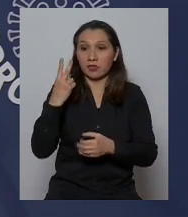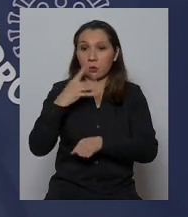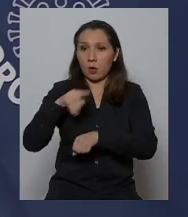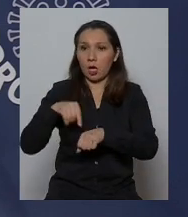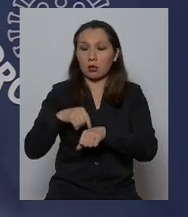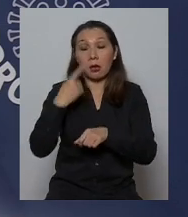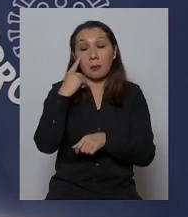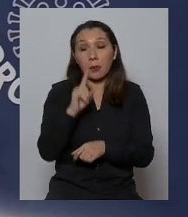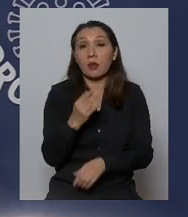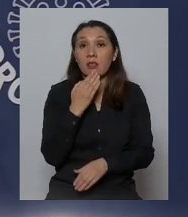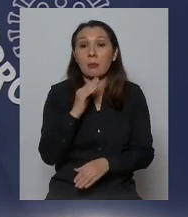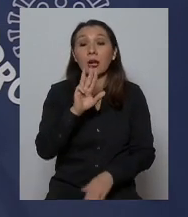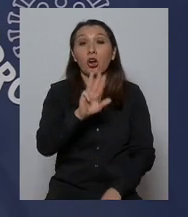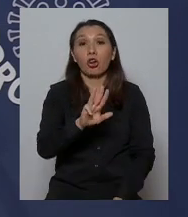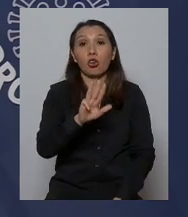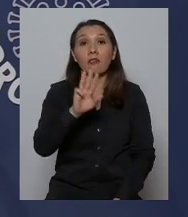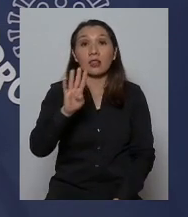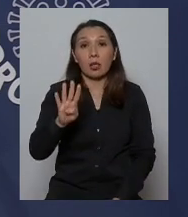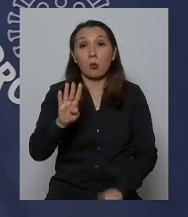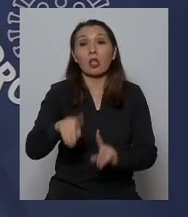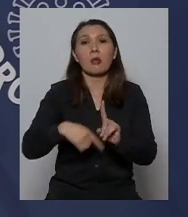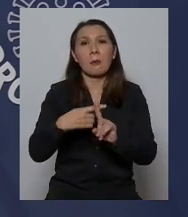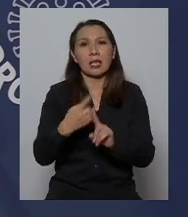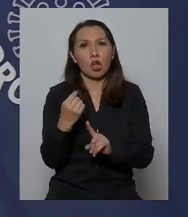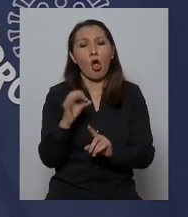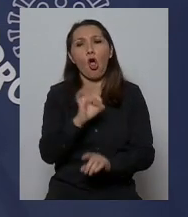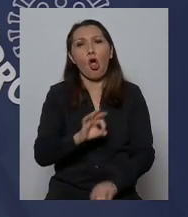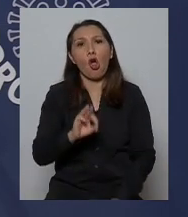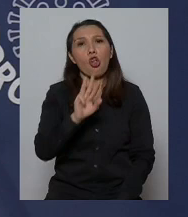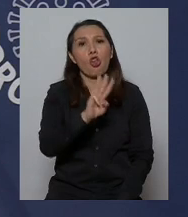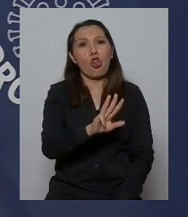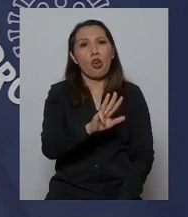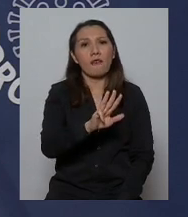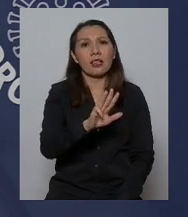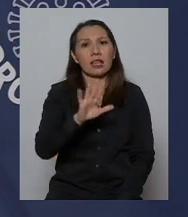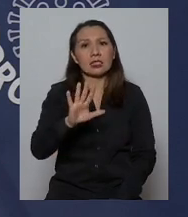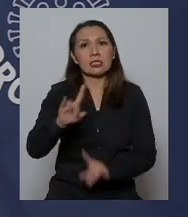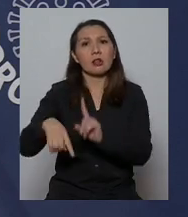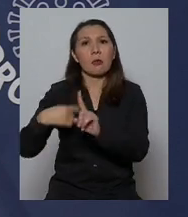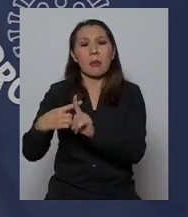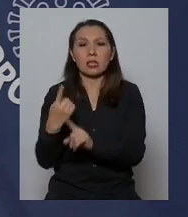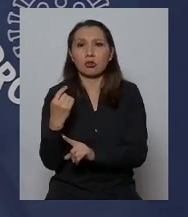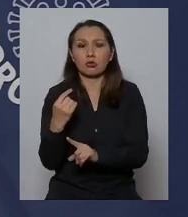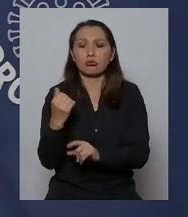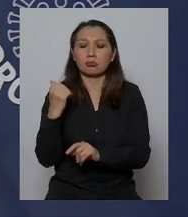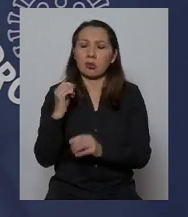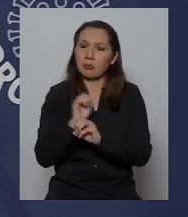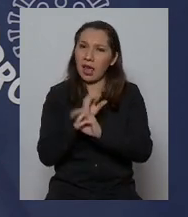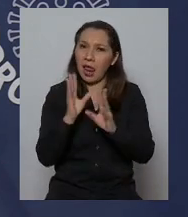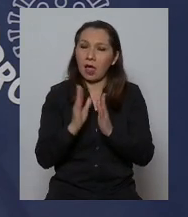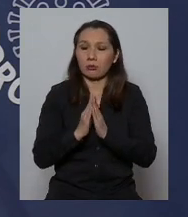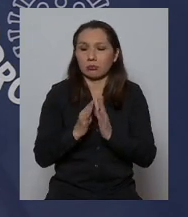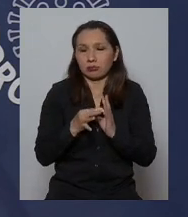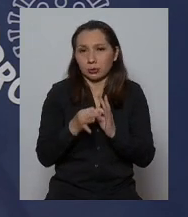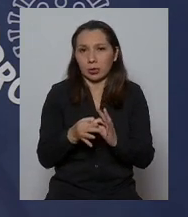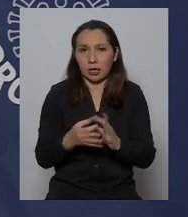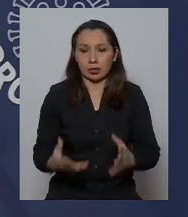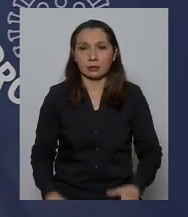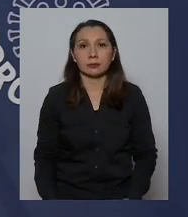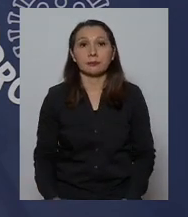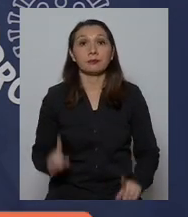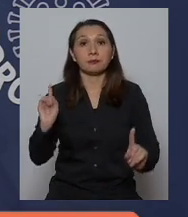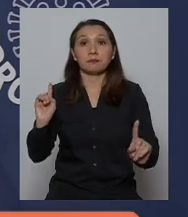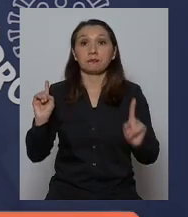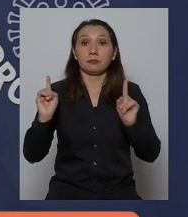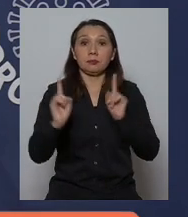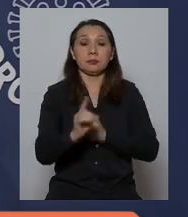horas pero hay que considerar 94 más 11 o 95 más 11 fallecidos eso muchas gracias voy a dejar con